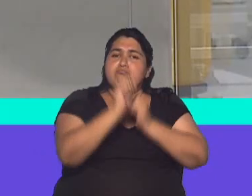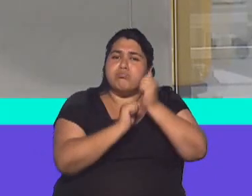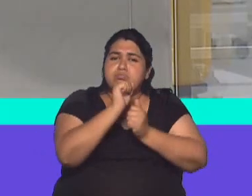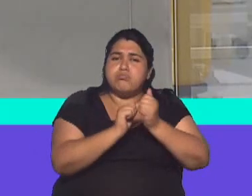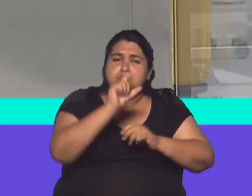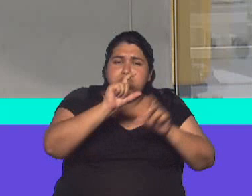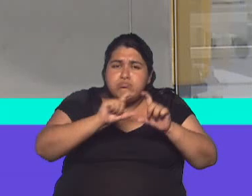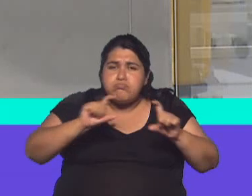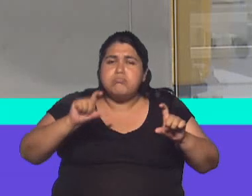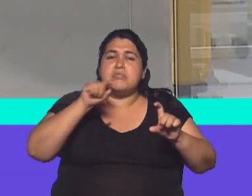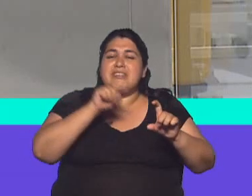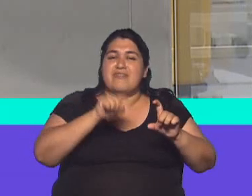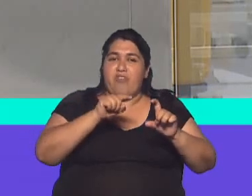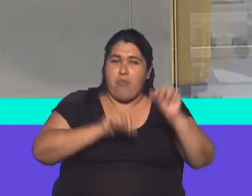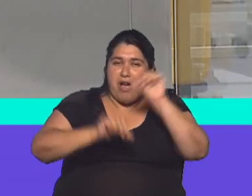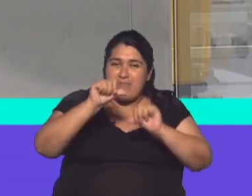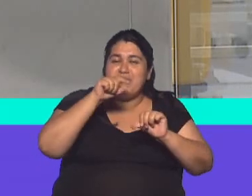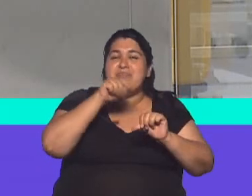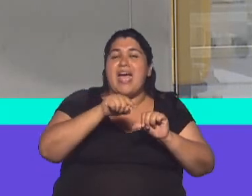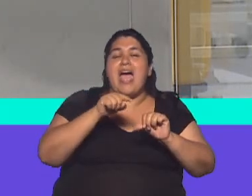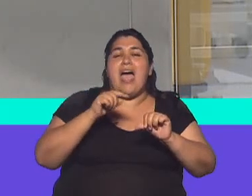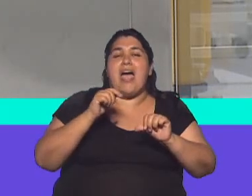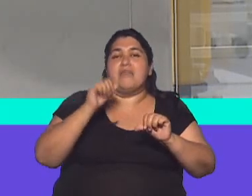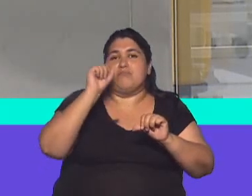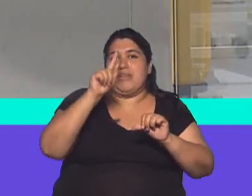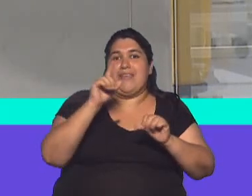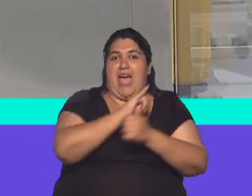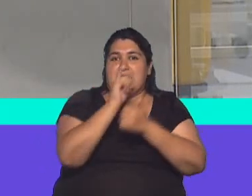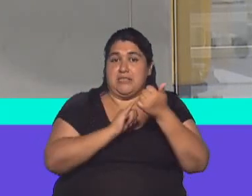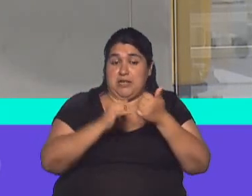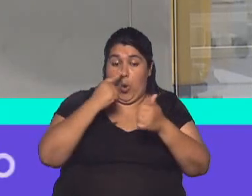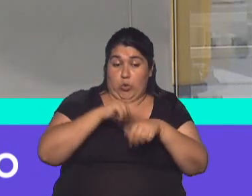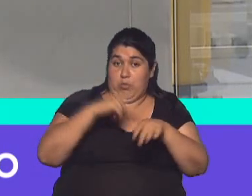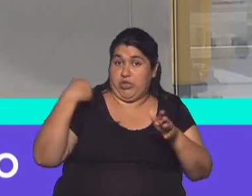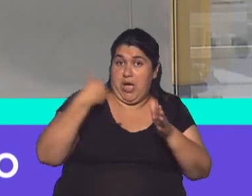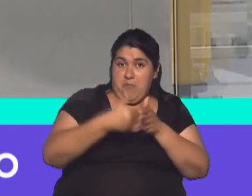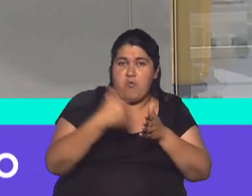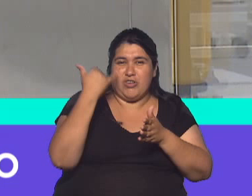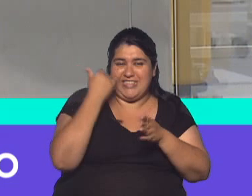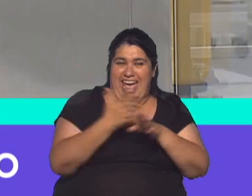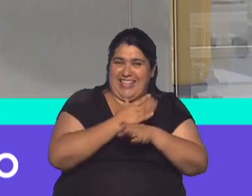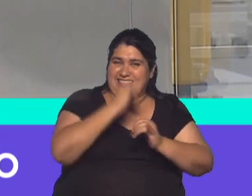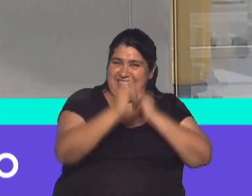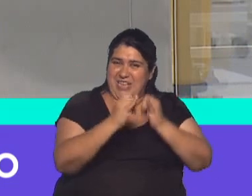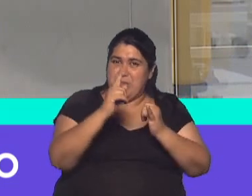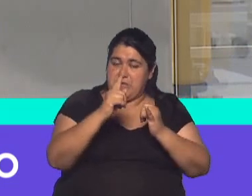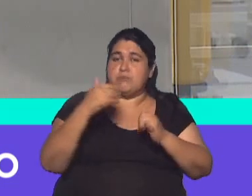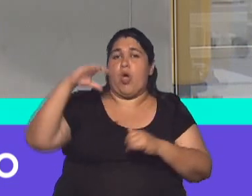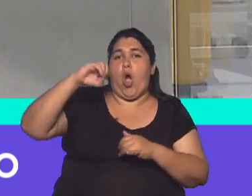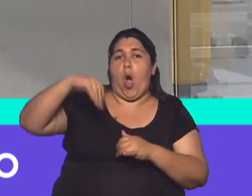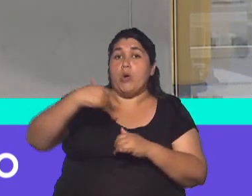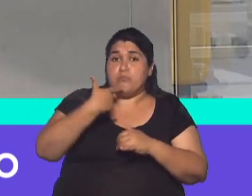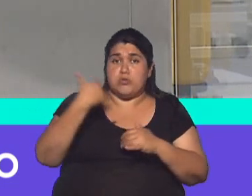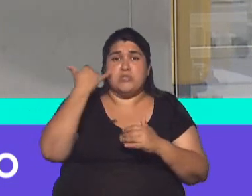fórmula del laboratorio anglosueco AstraZeneca. En este sentido, en las últimas horas, como decíamos en los anticipos, la Organización Mundial de la Salud